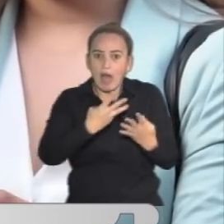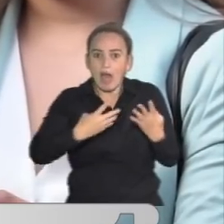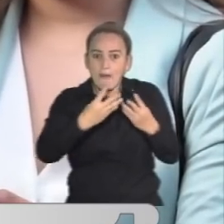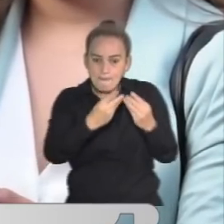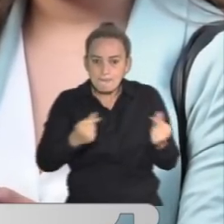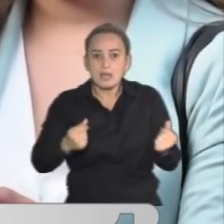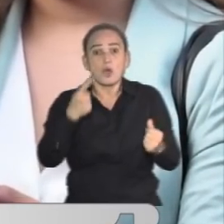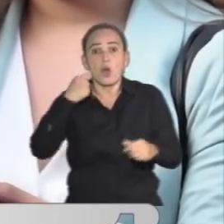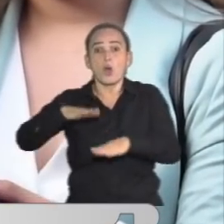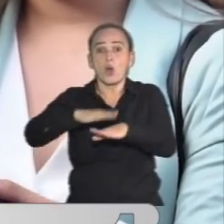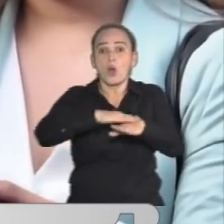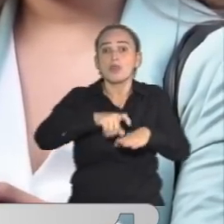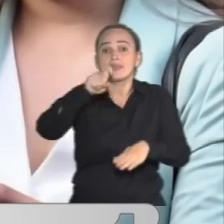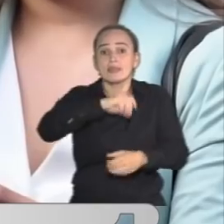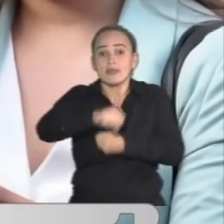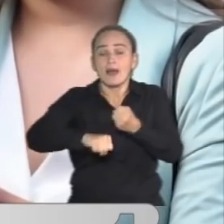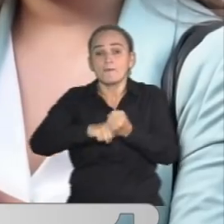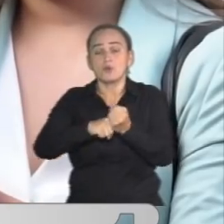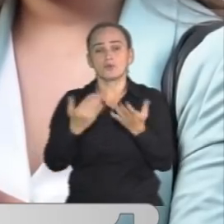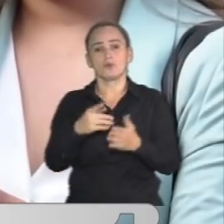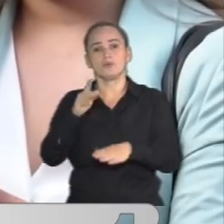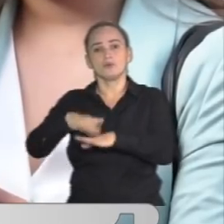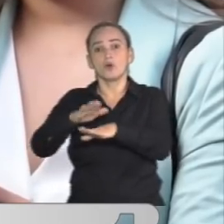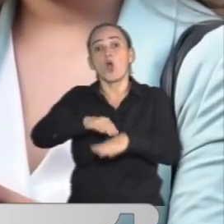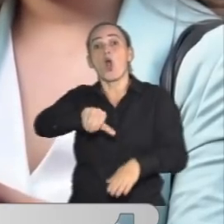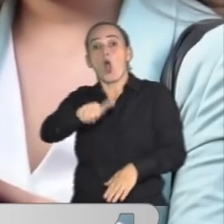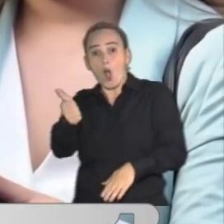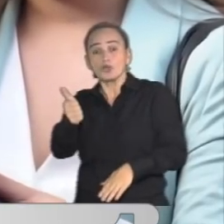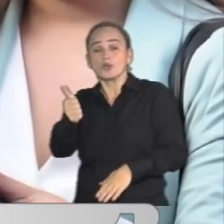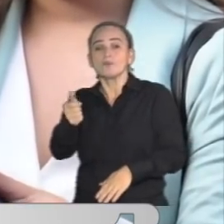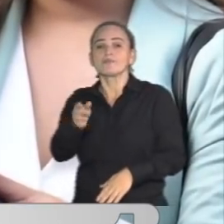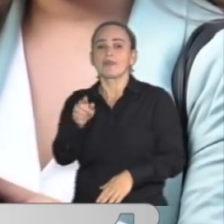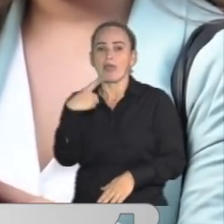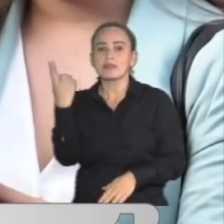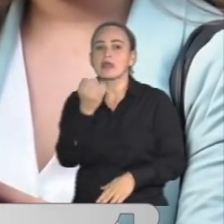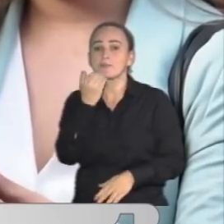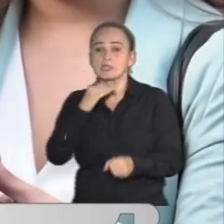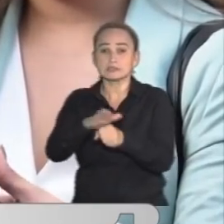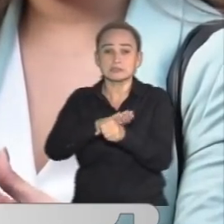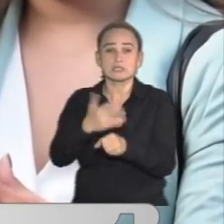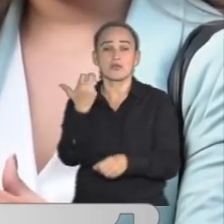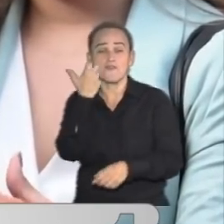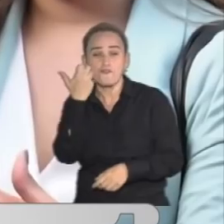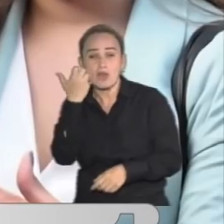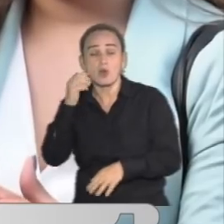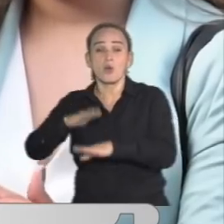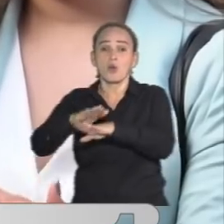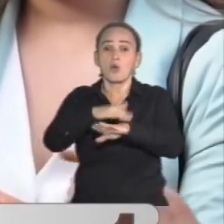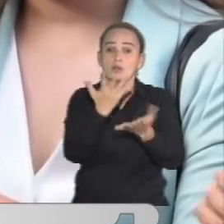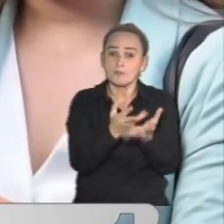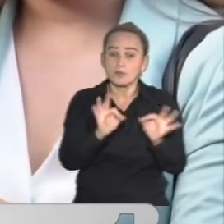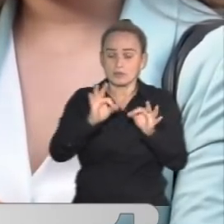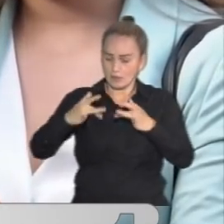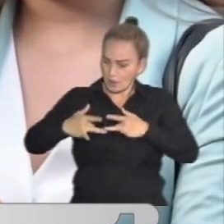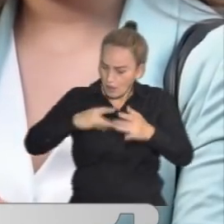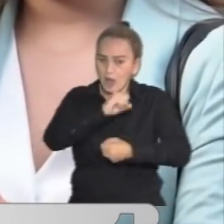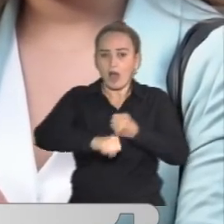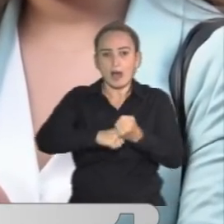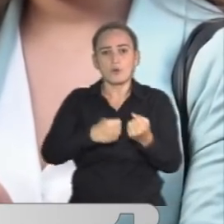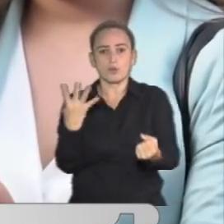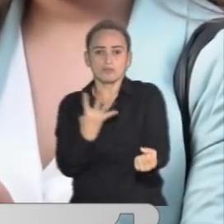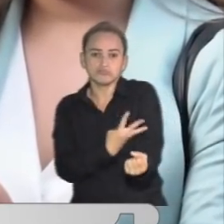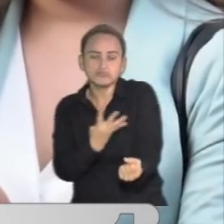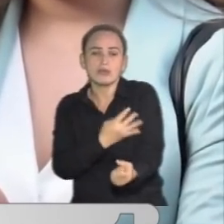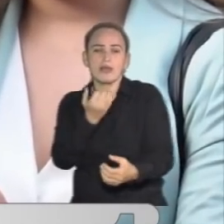necesitan componentes sanguíneos, sino también tenemos otras personas que por su situación de salud requieren de nuestro apoyo. Las personas con